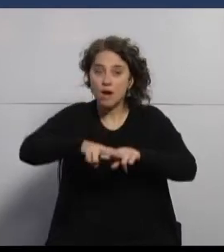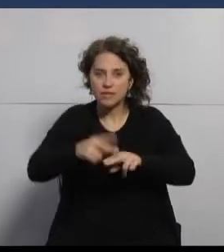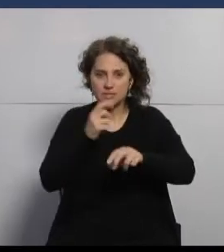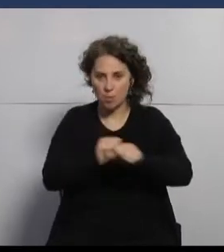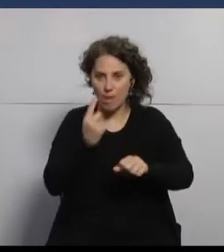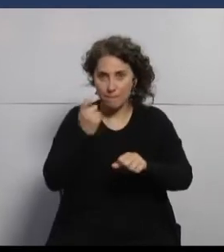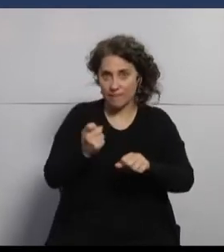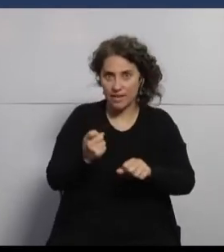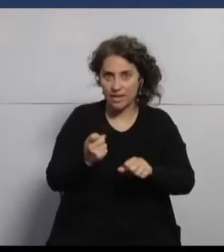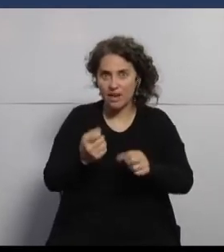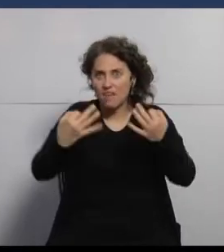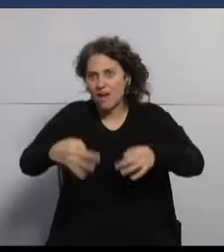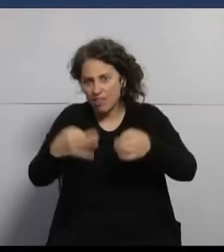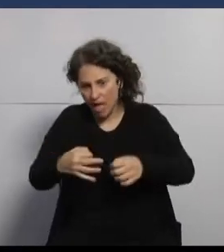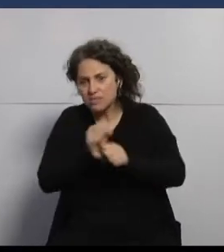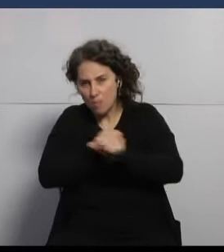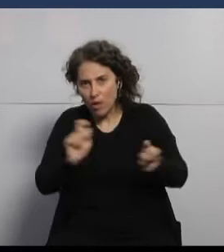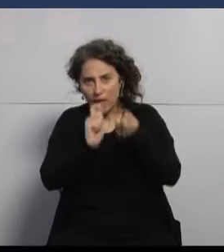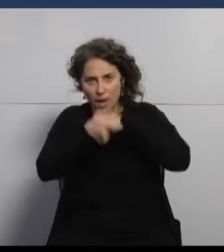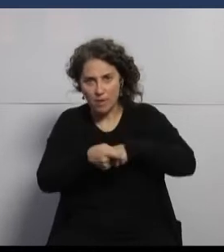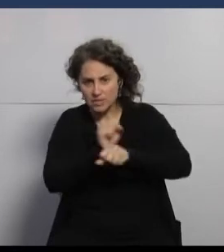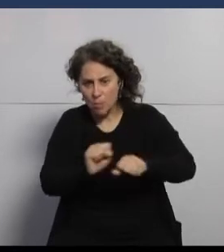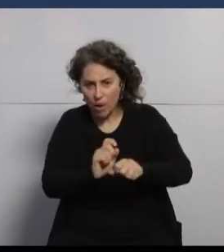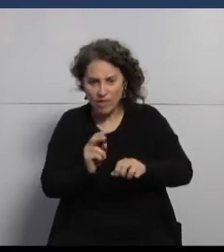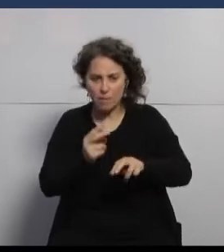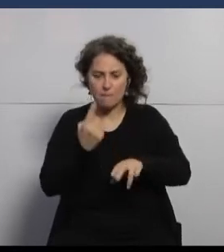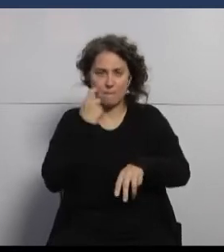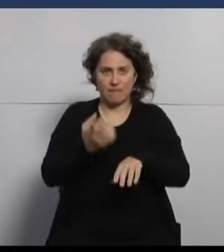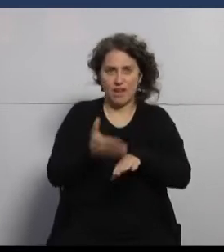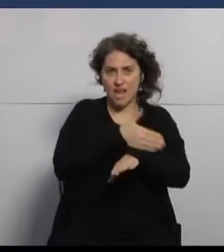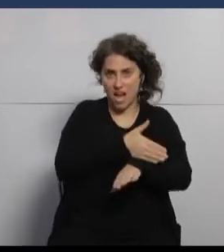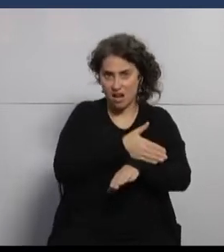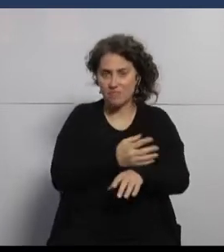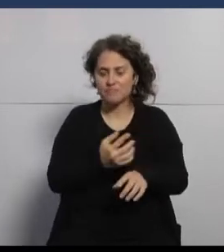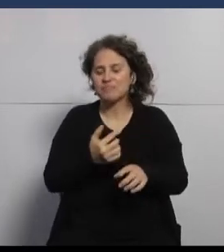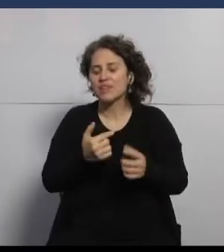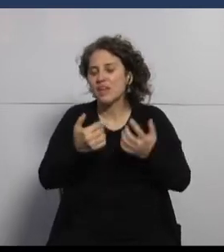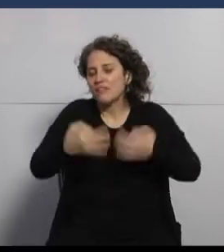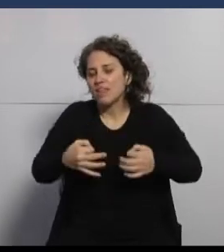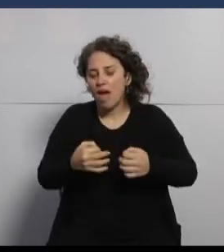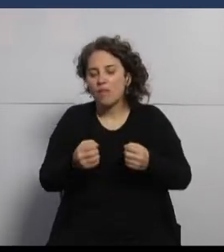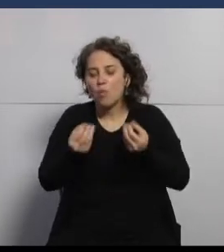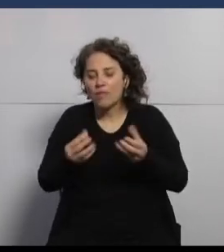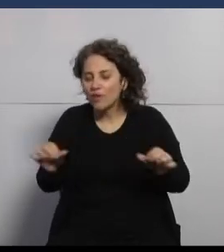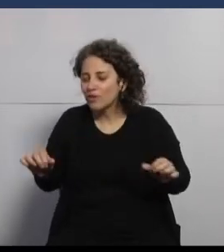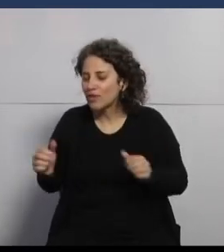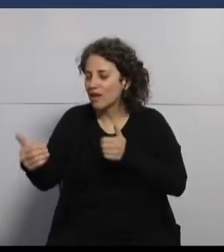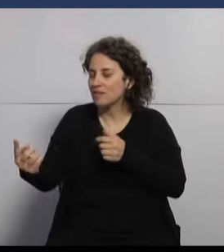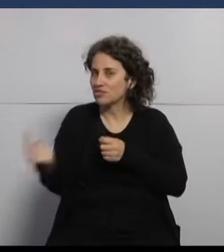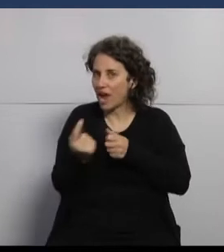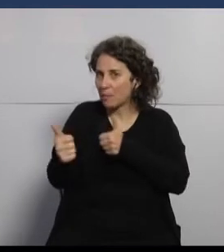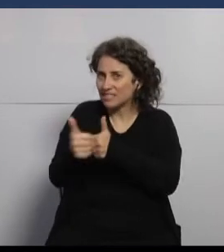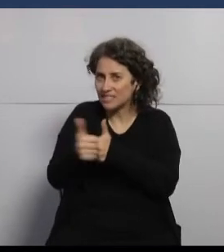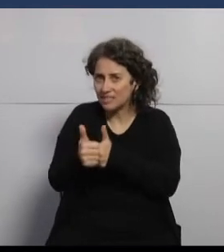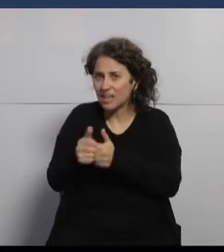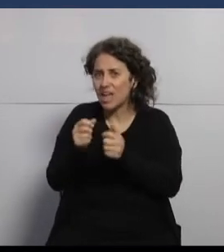totalmente modificables. Normalmente, cuando las intervenciones se realizan en los pacientes, se ha demostrado